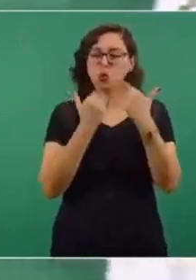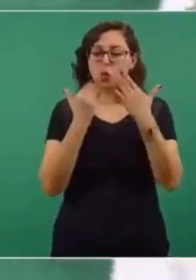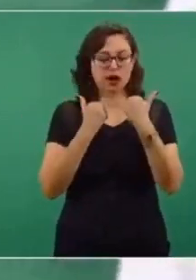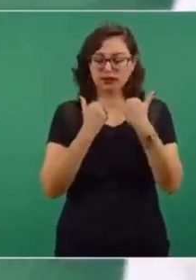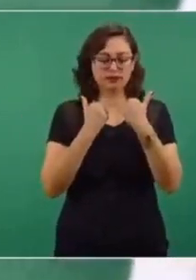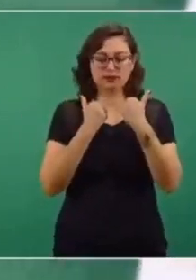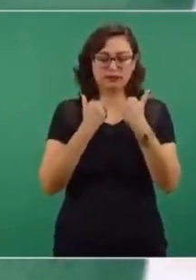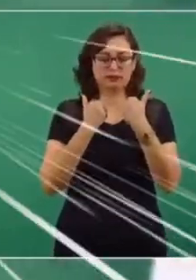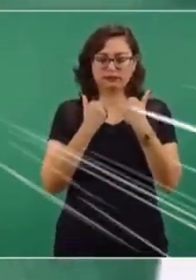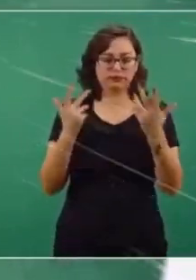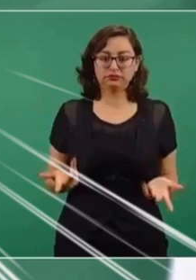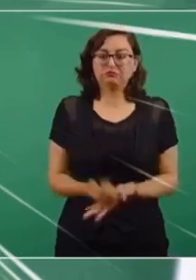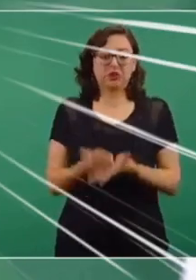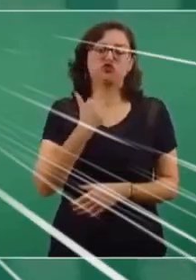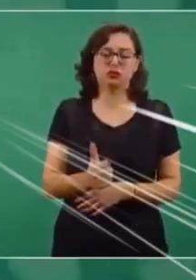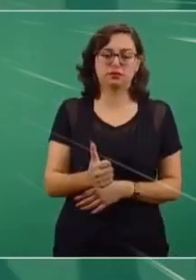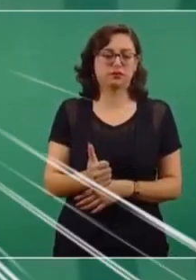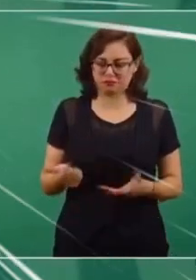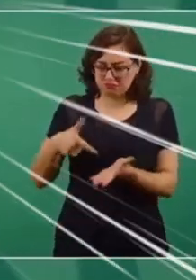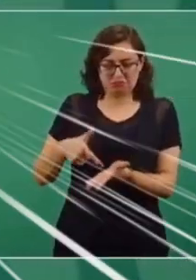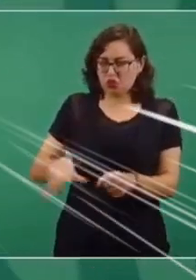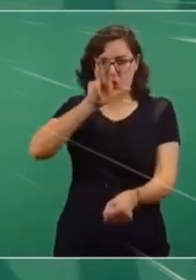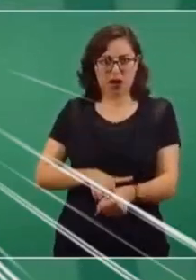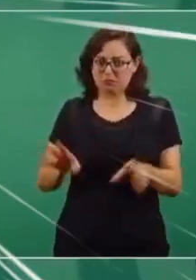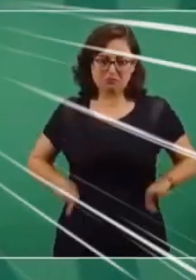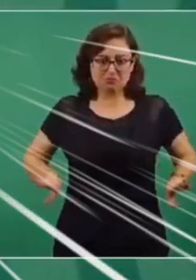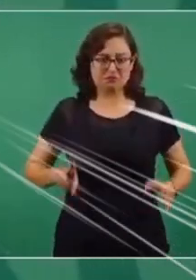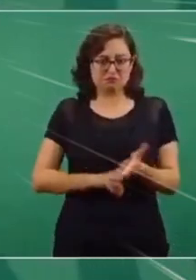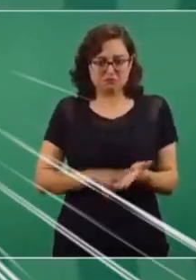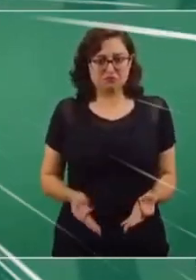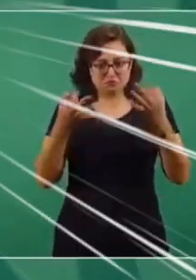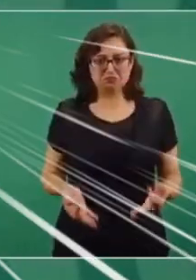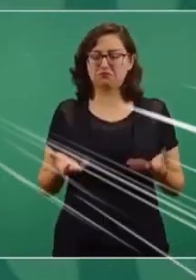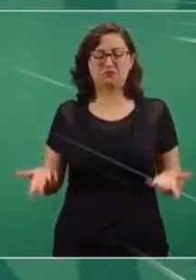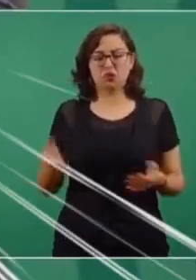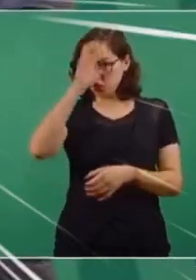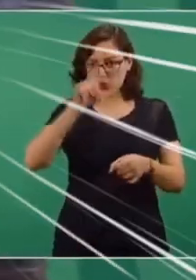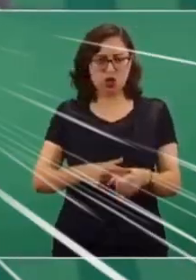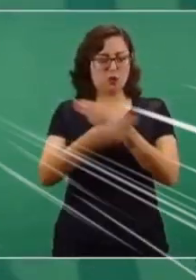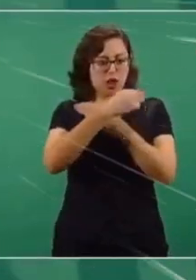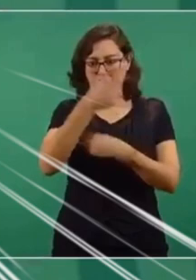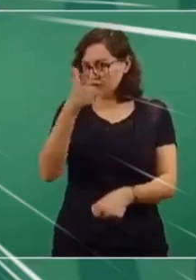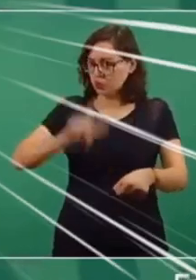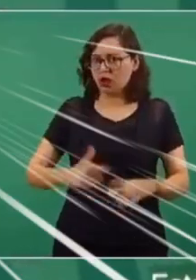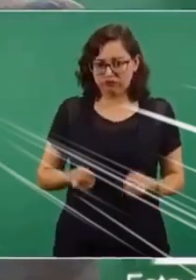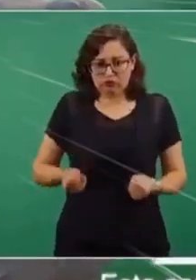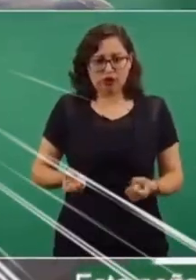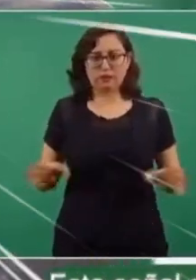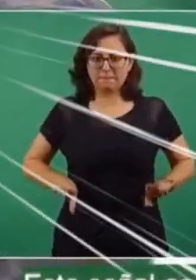porque eso no ayuda. Es el conocimiento sobre valores, fortalecimiento de valores culturales, morales, espirituales.